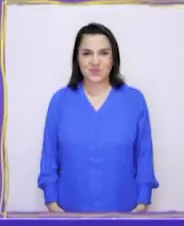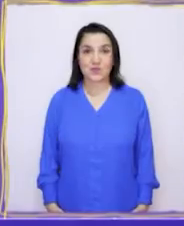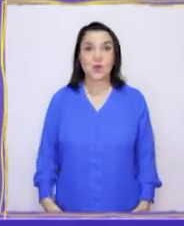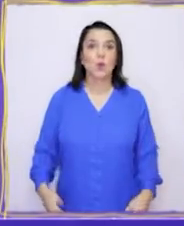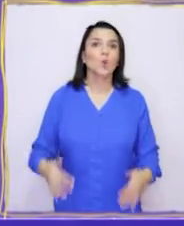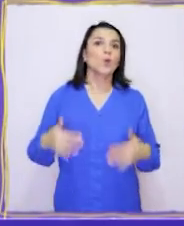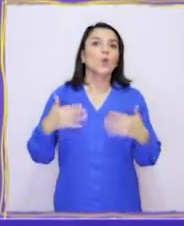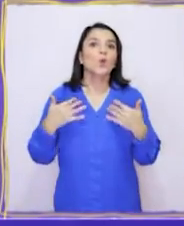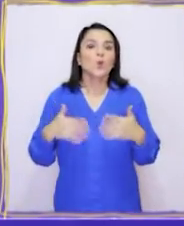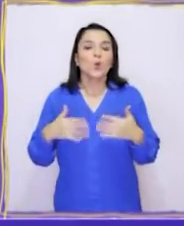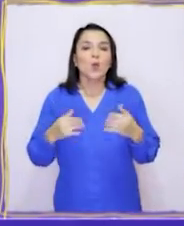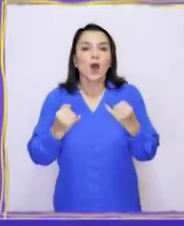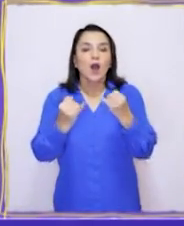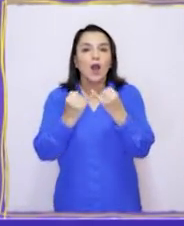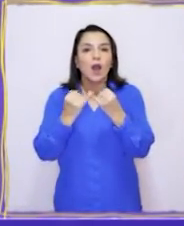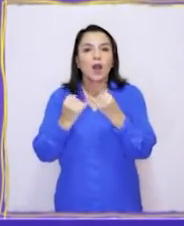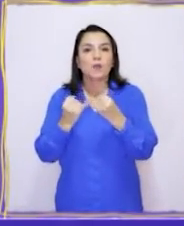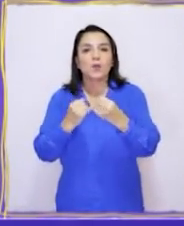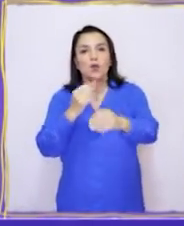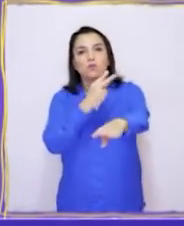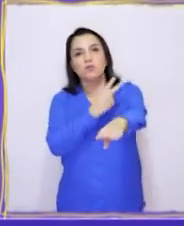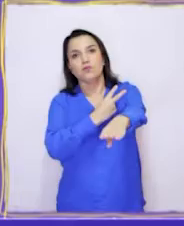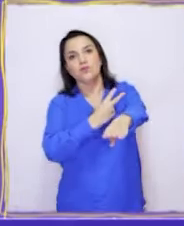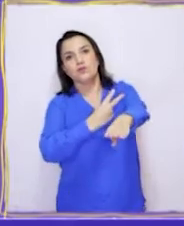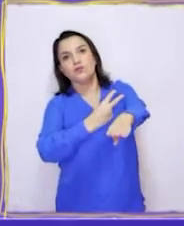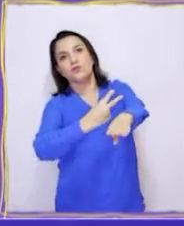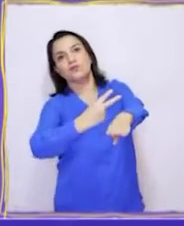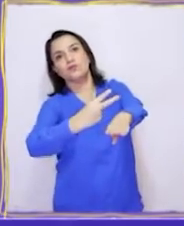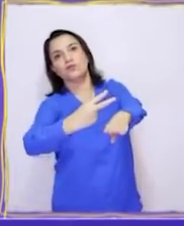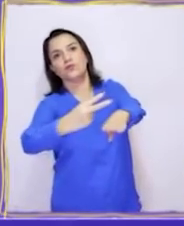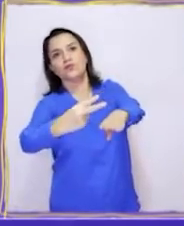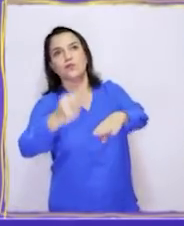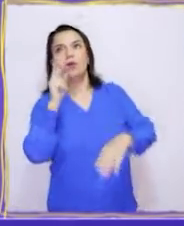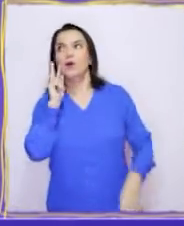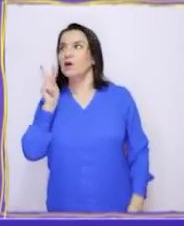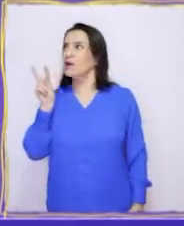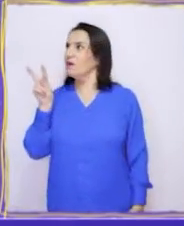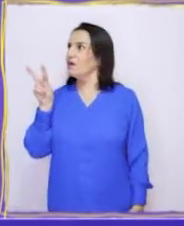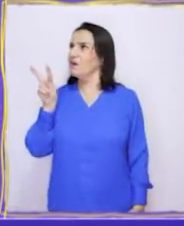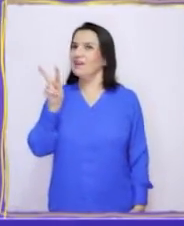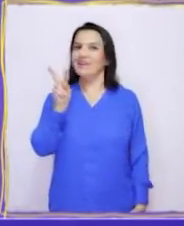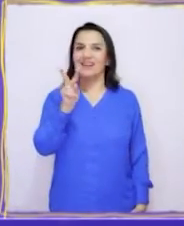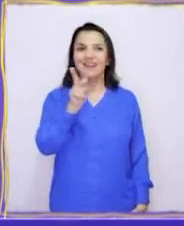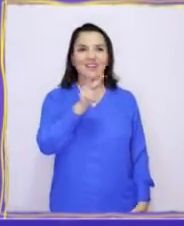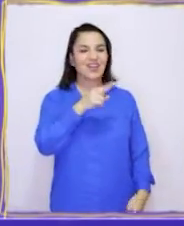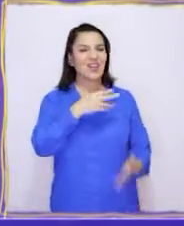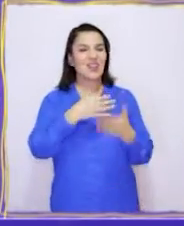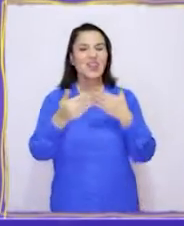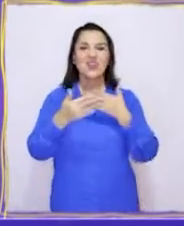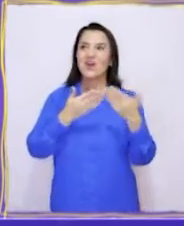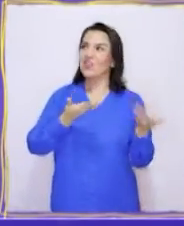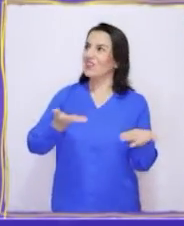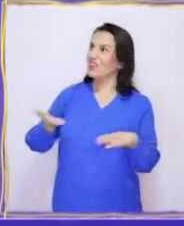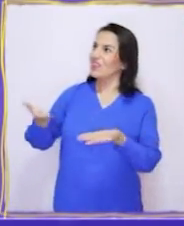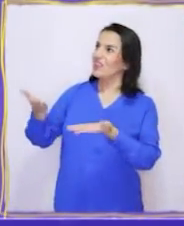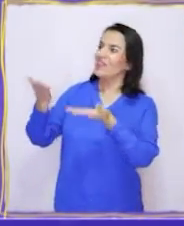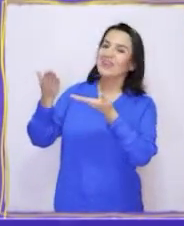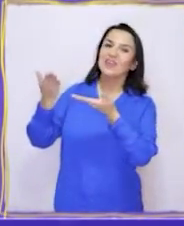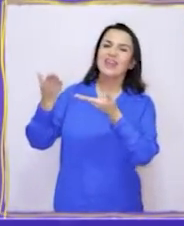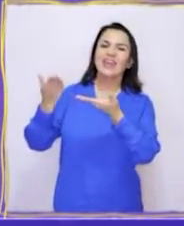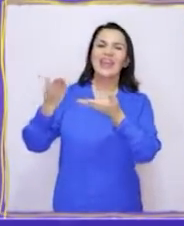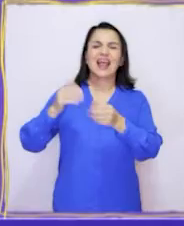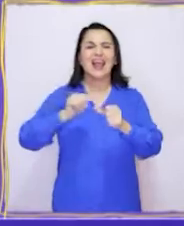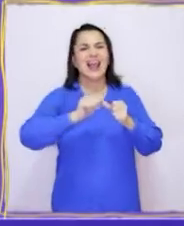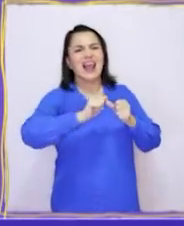¡Uf! Amigos, estoy en la mitad del viaje y... ¡Miren dónde estoy! Me encuentro en una de las zonas